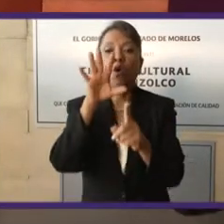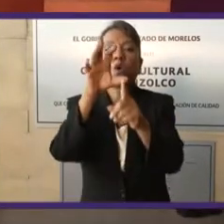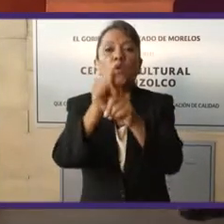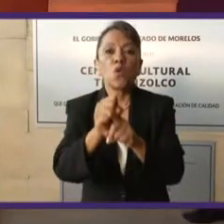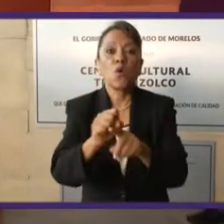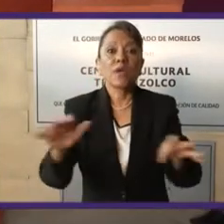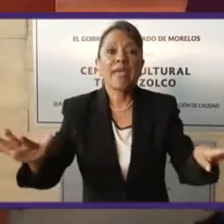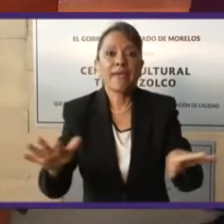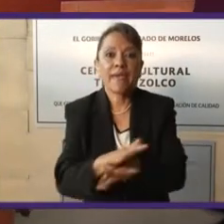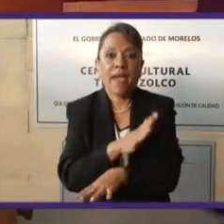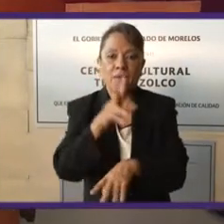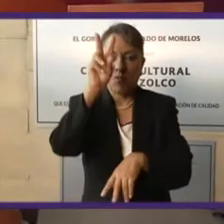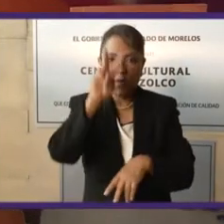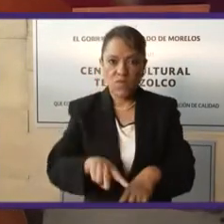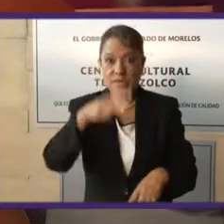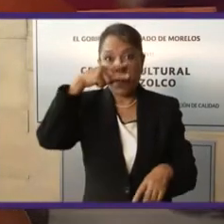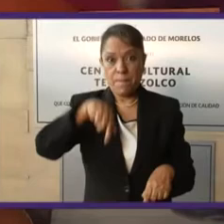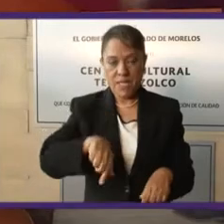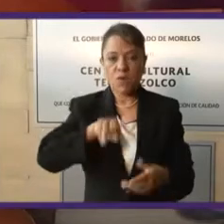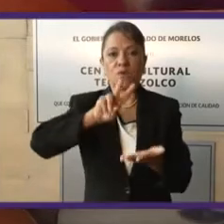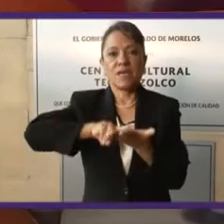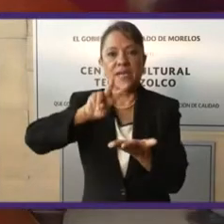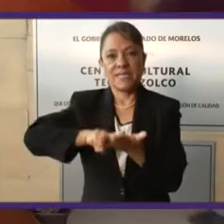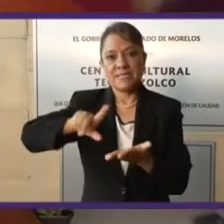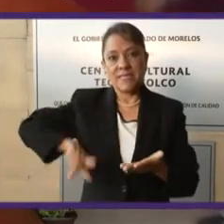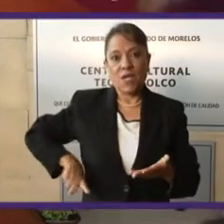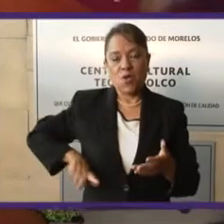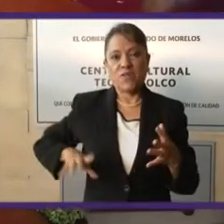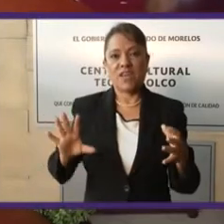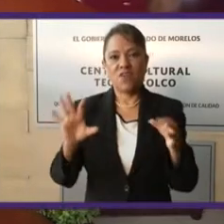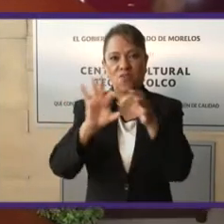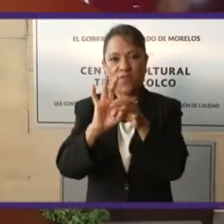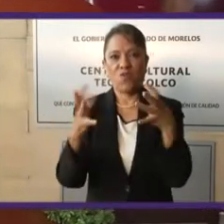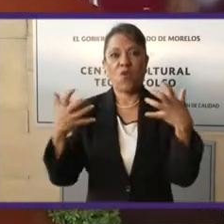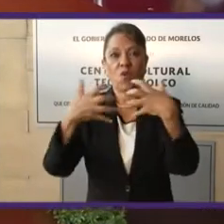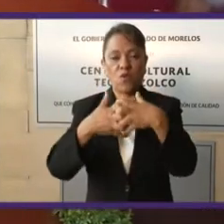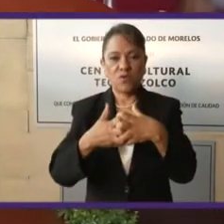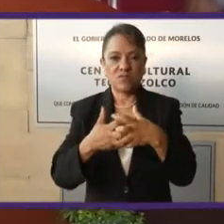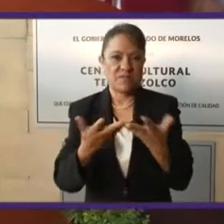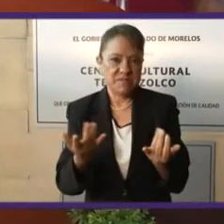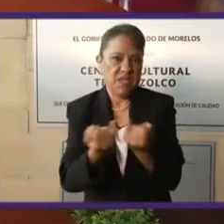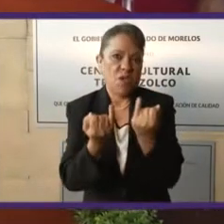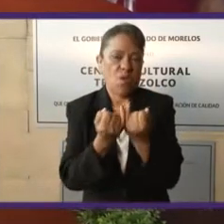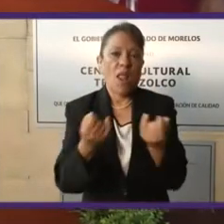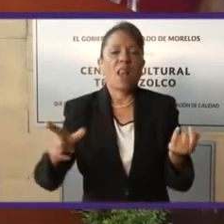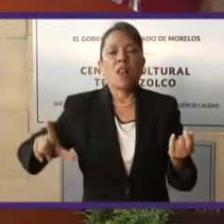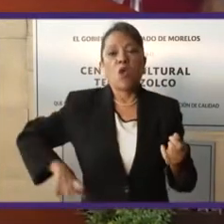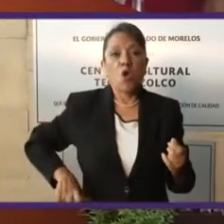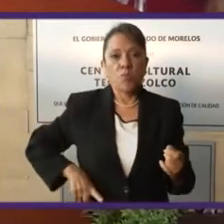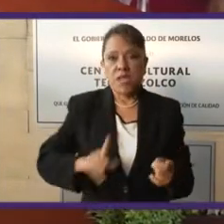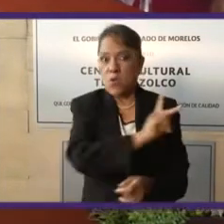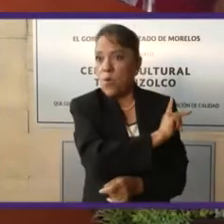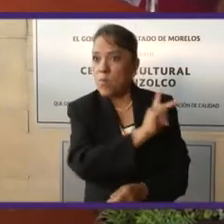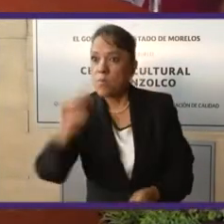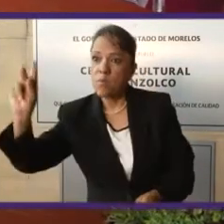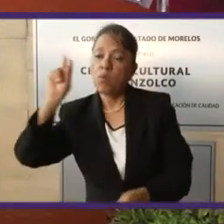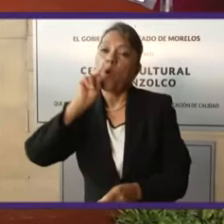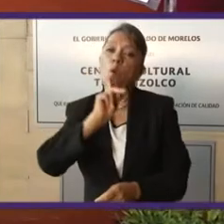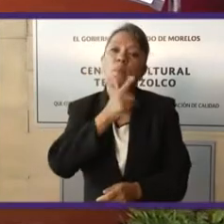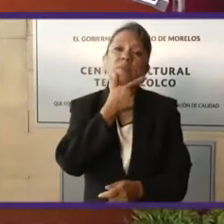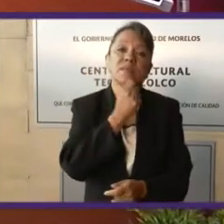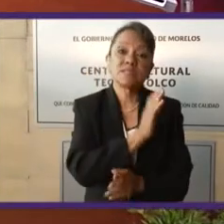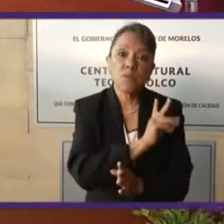cambio en México, que garantice un gobierno de coalición, es decir, un gobierno plural, con hombres y mujeres